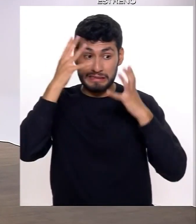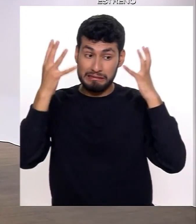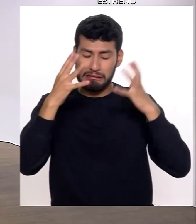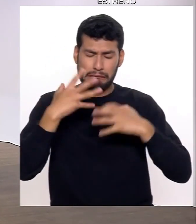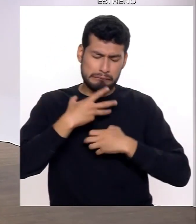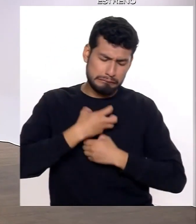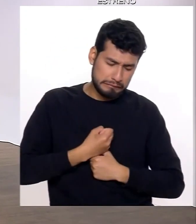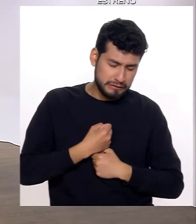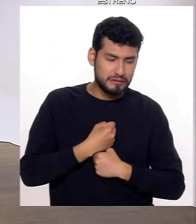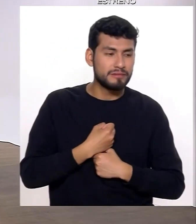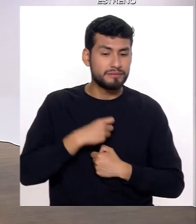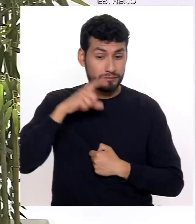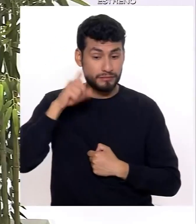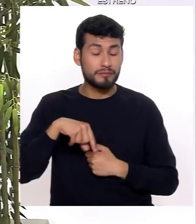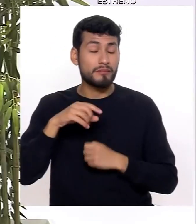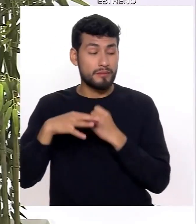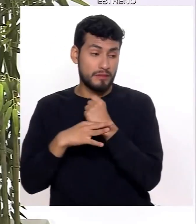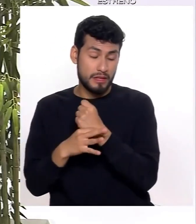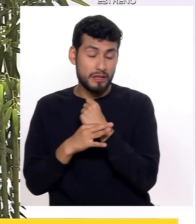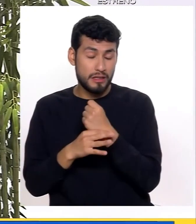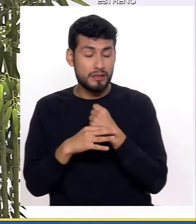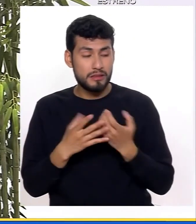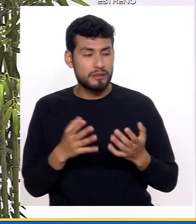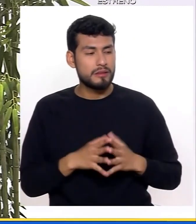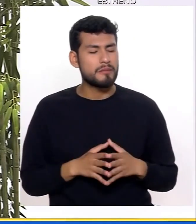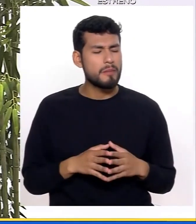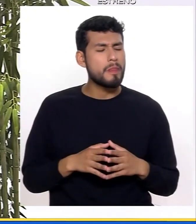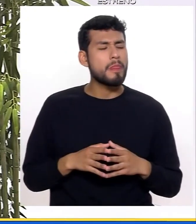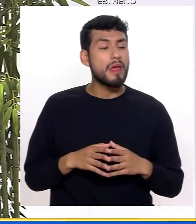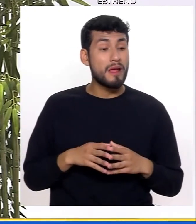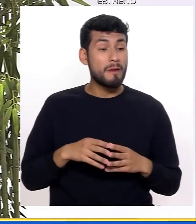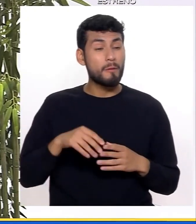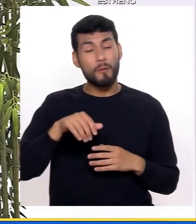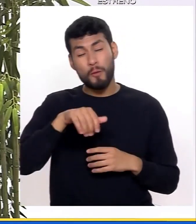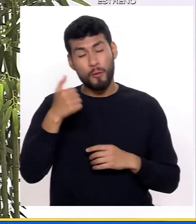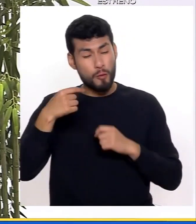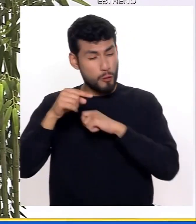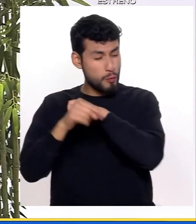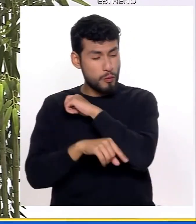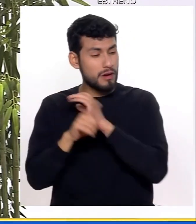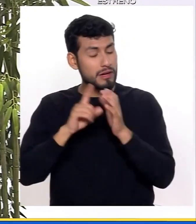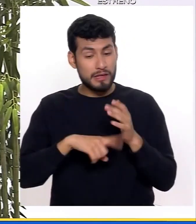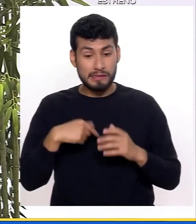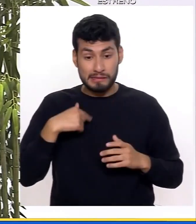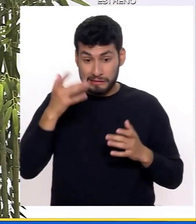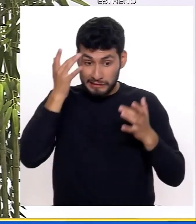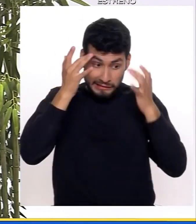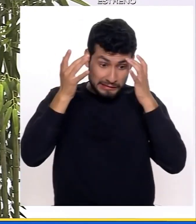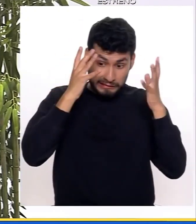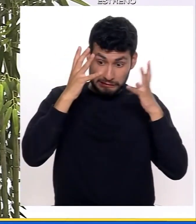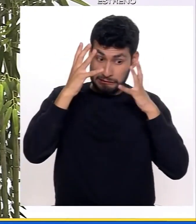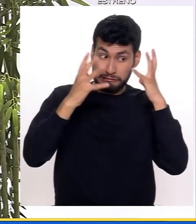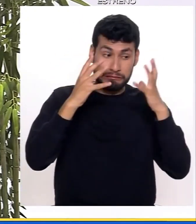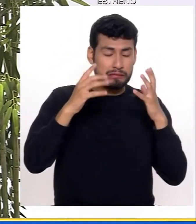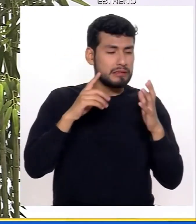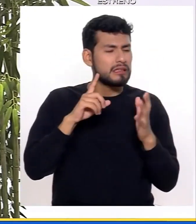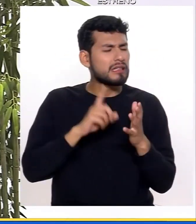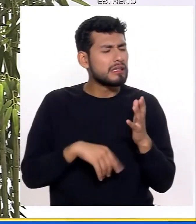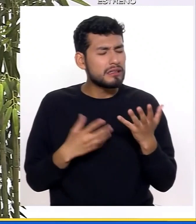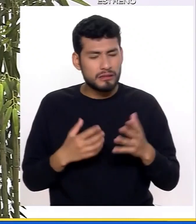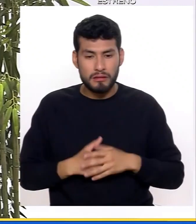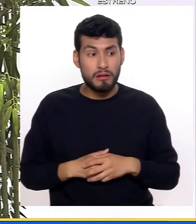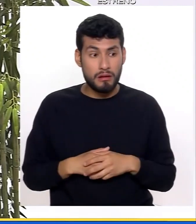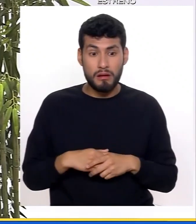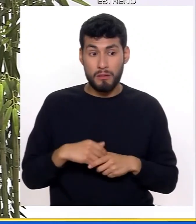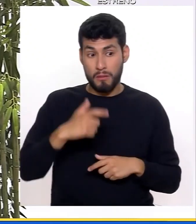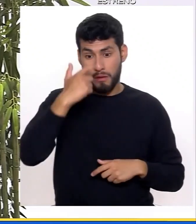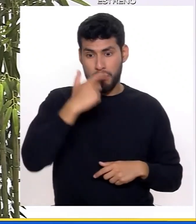depresivo a tratar. En aquellas personas ya con los cuadros más serios, como de psicosis, por ejemplo, lo primero que uno empieza